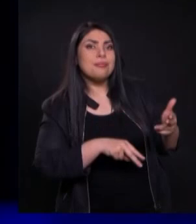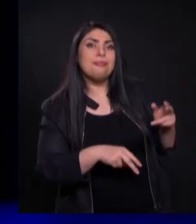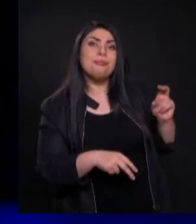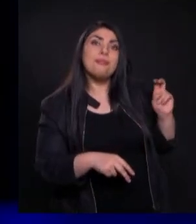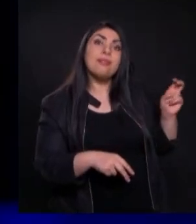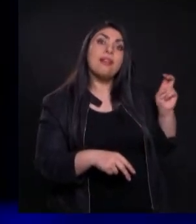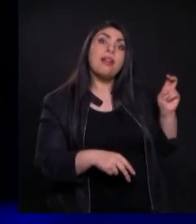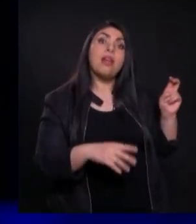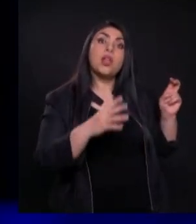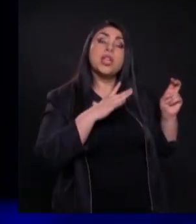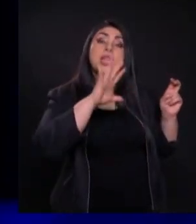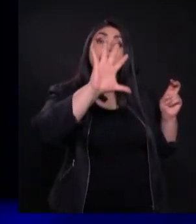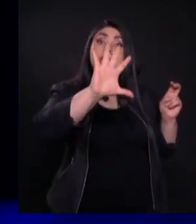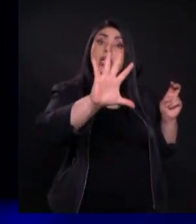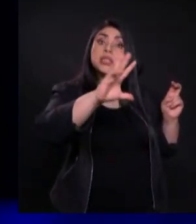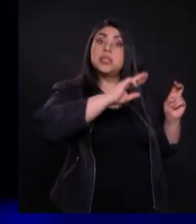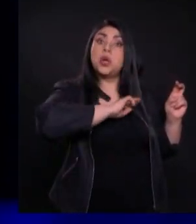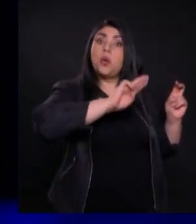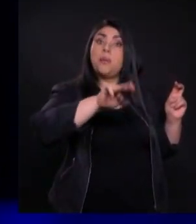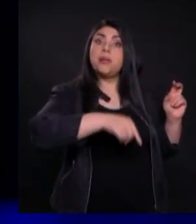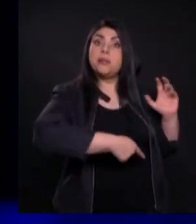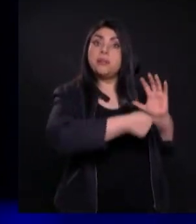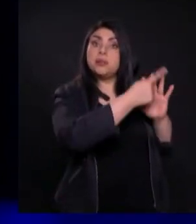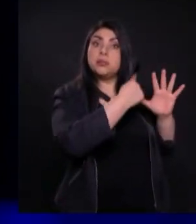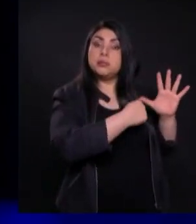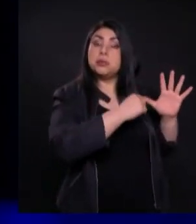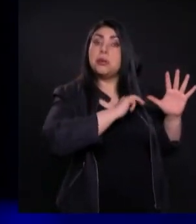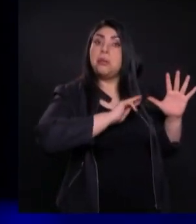cinco mandamientos ¿Qué talito?